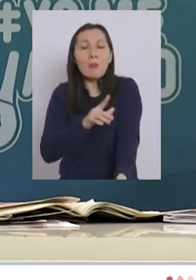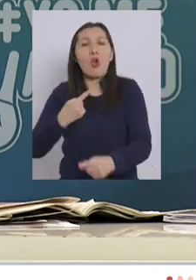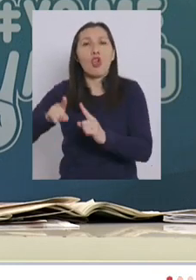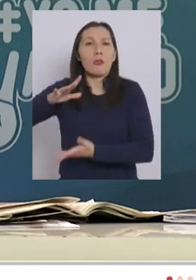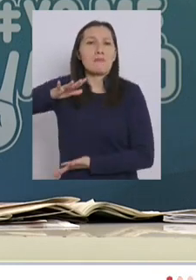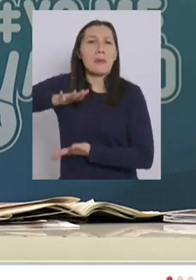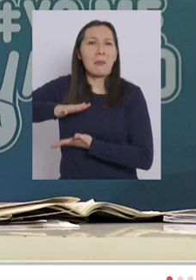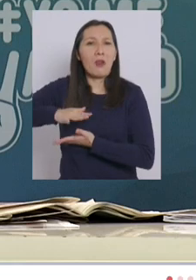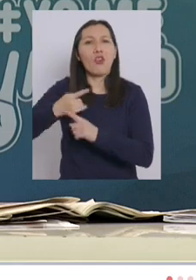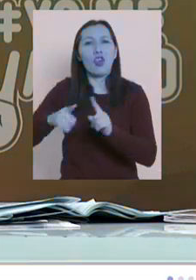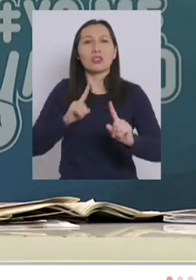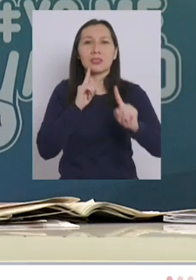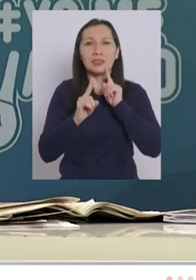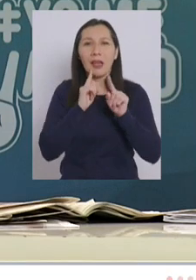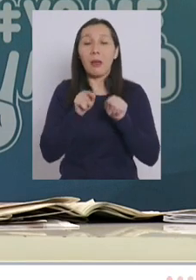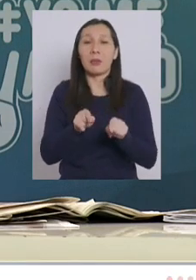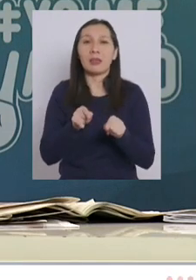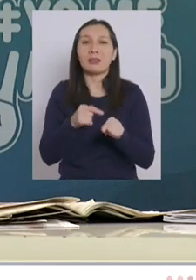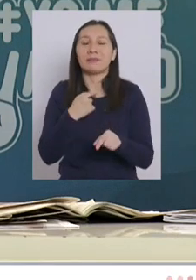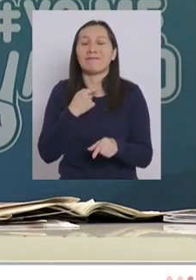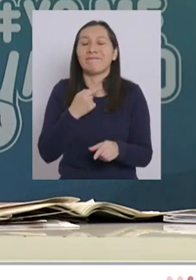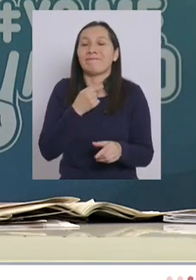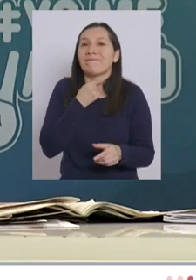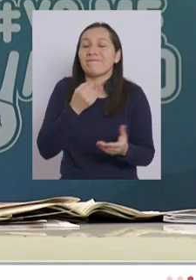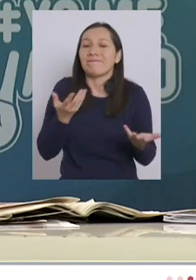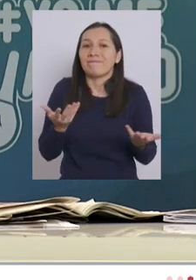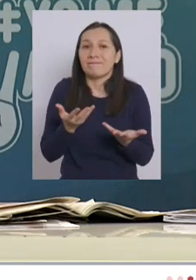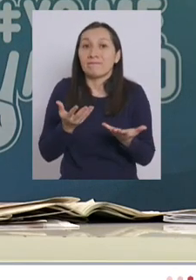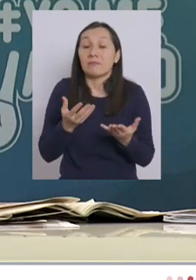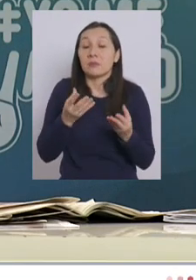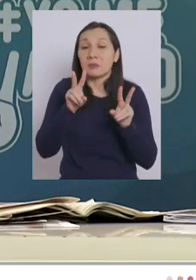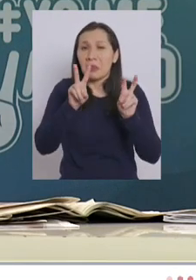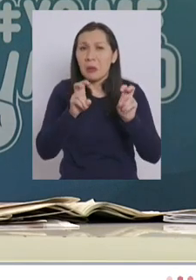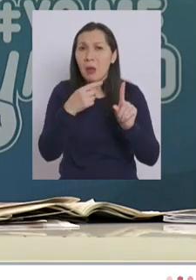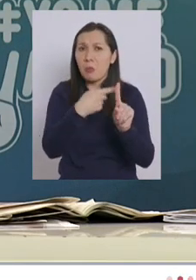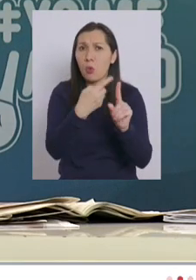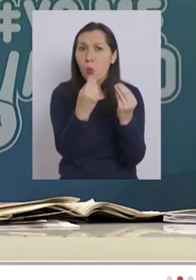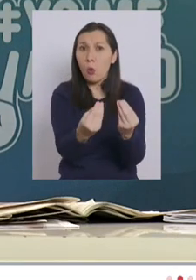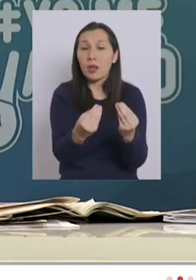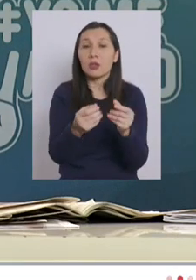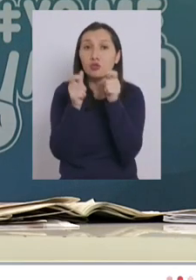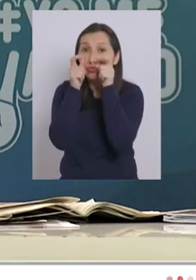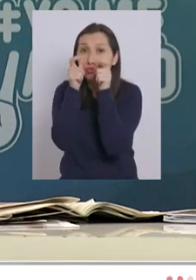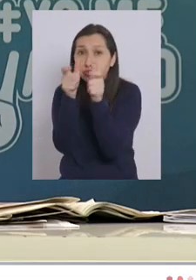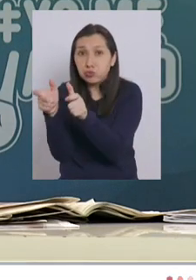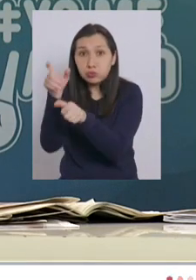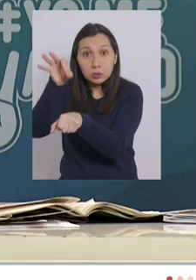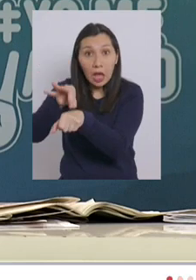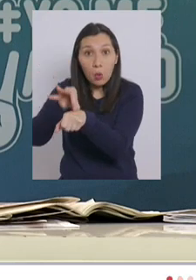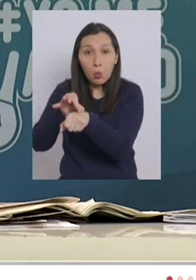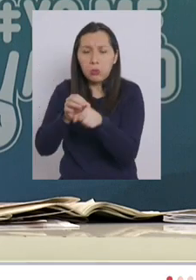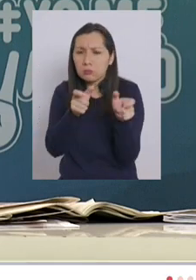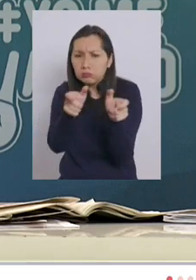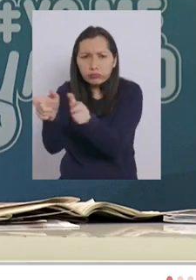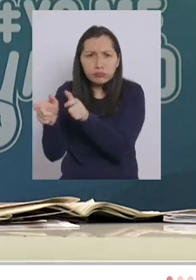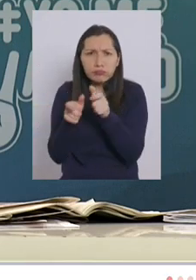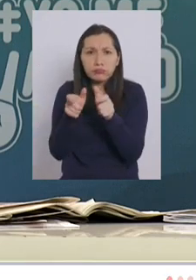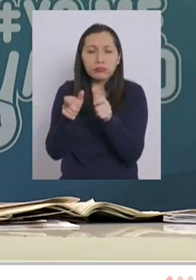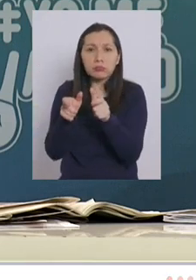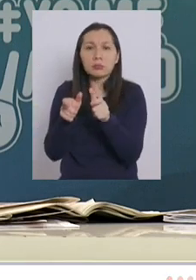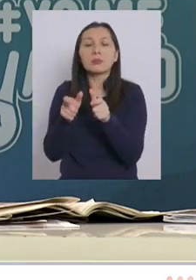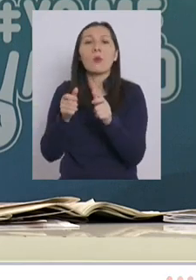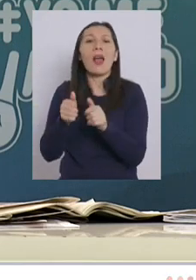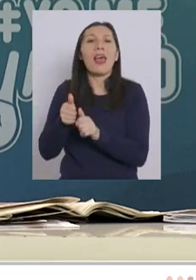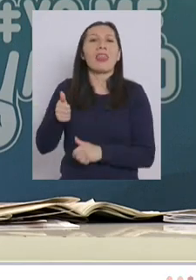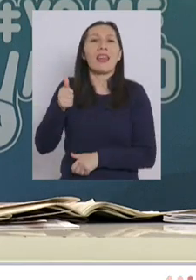exámenes que lo que lo positivo de esto es que la superintendencia de salud bajo la